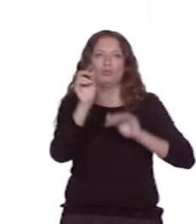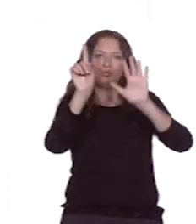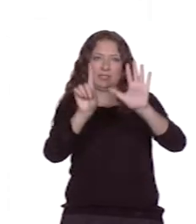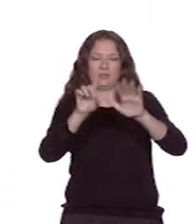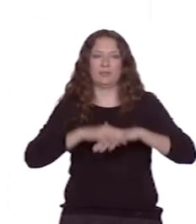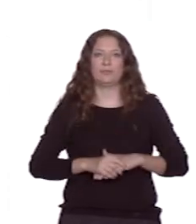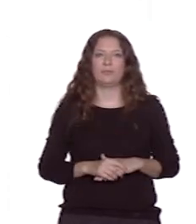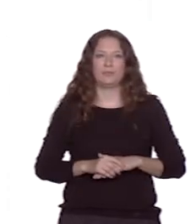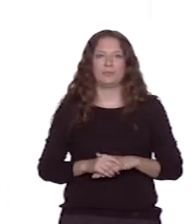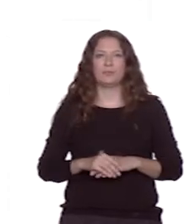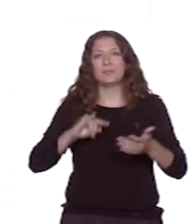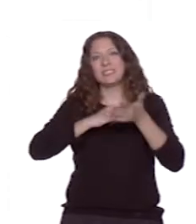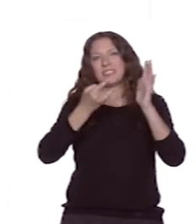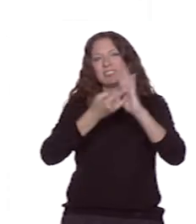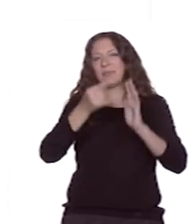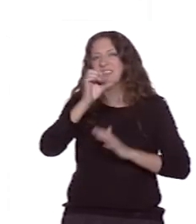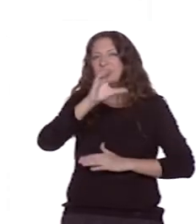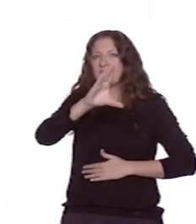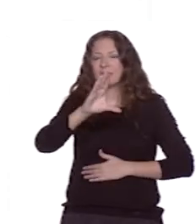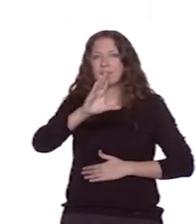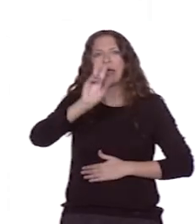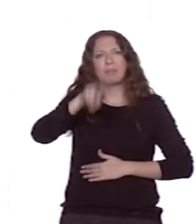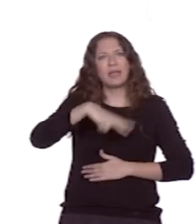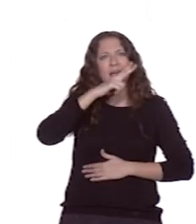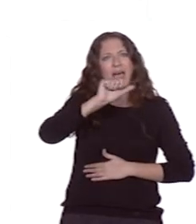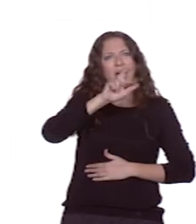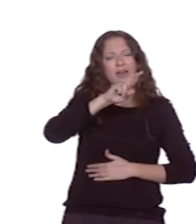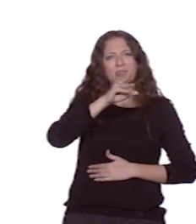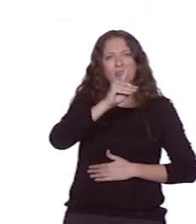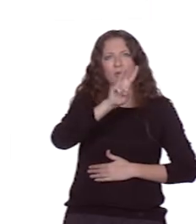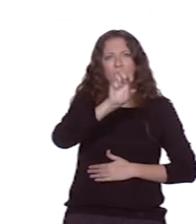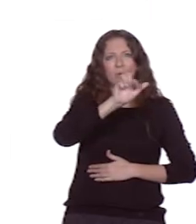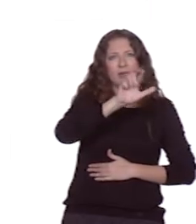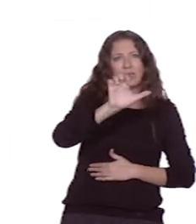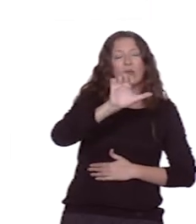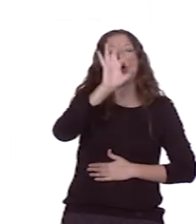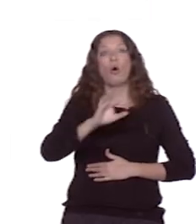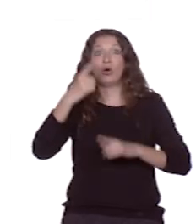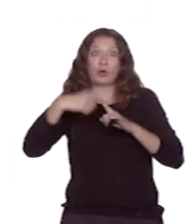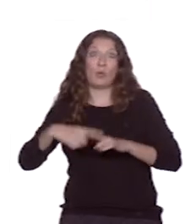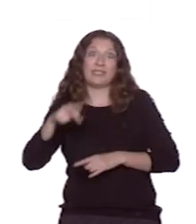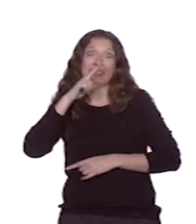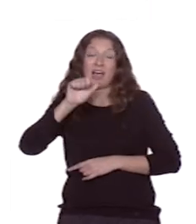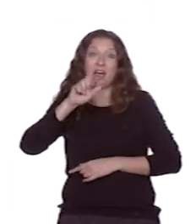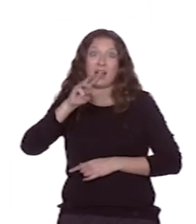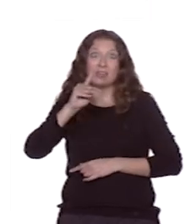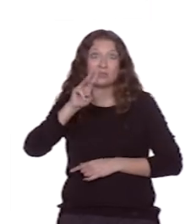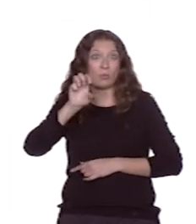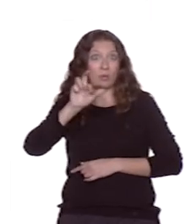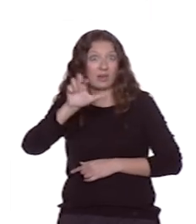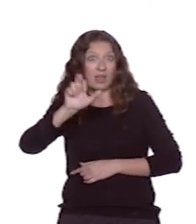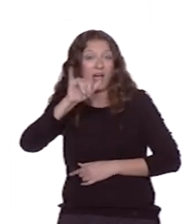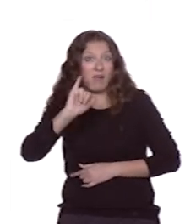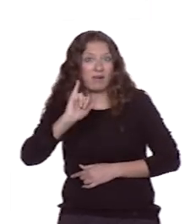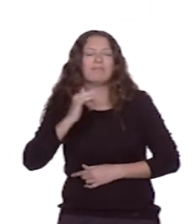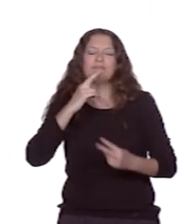¿El sistema TIC es hardware o tiene componentes hardware? Sí, sí los tiene. La pantalla es de